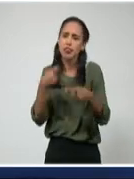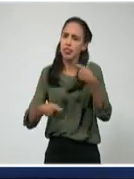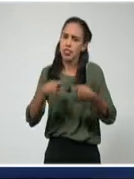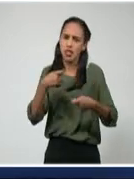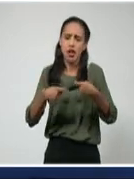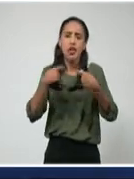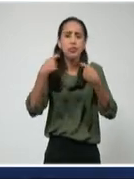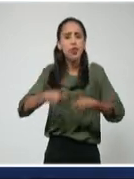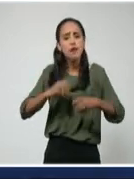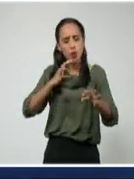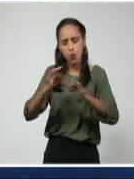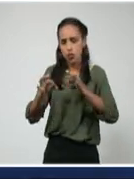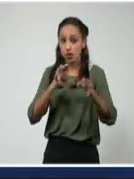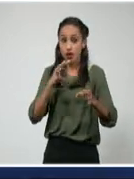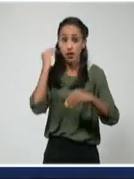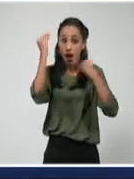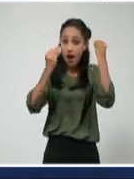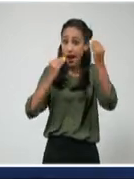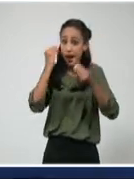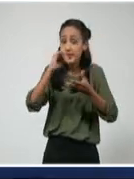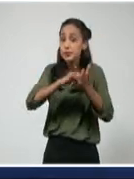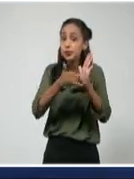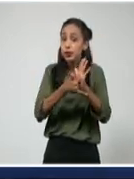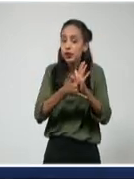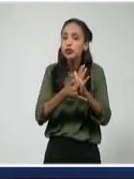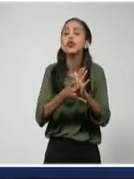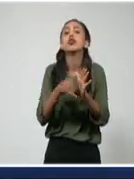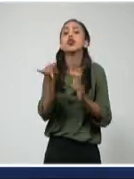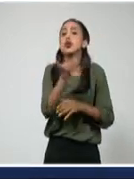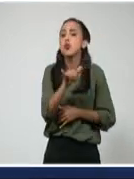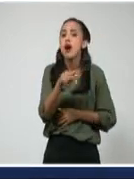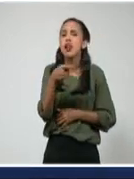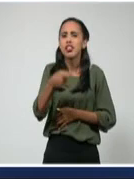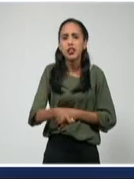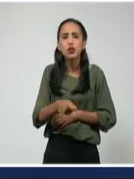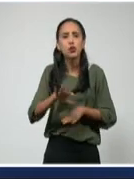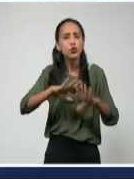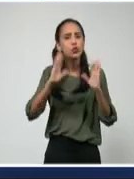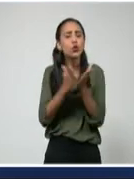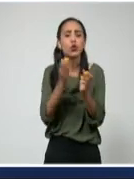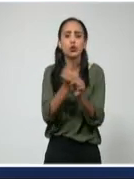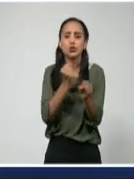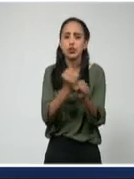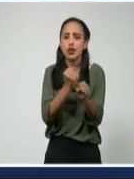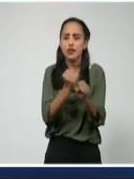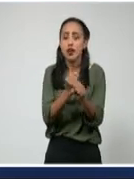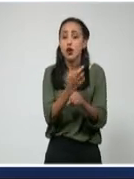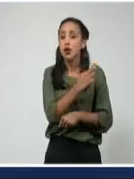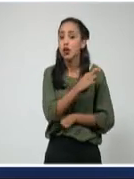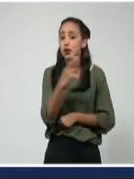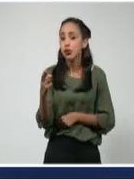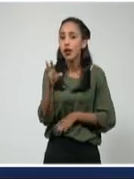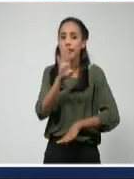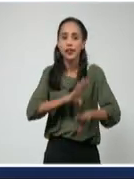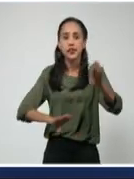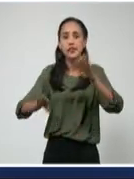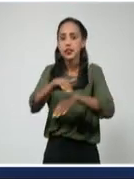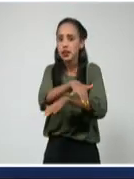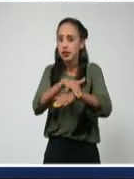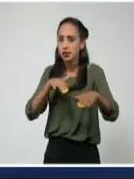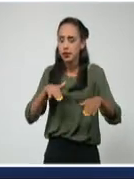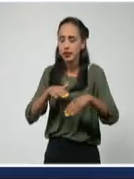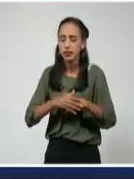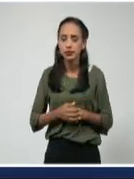Durante el análisis del proyecto, se reconoció el actuar histórico de la revolución en defensa de los animales, con un amplio basamento